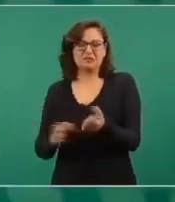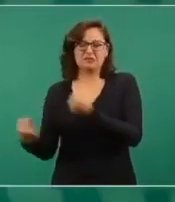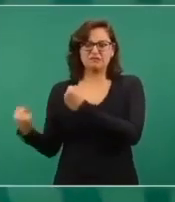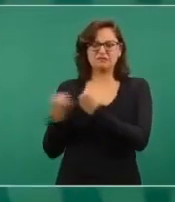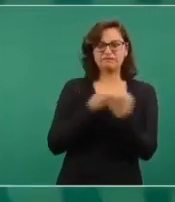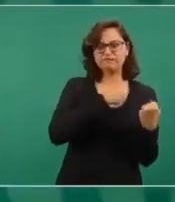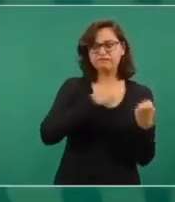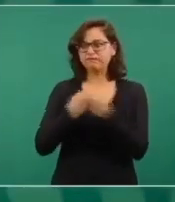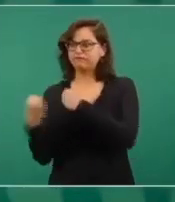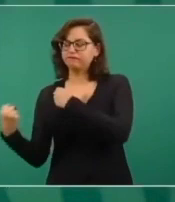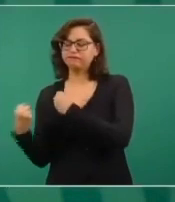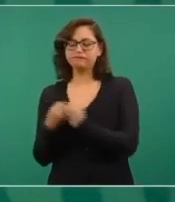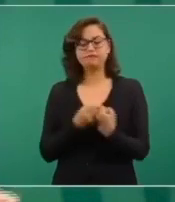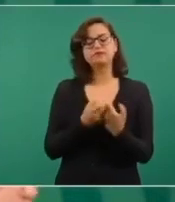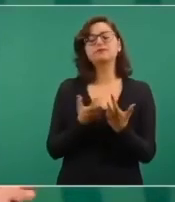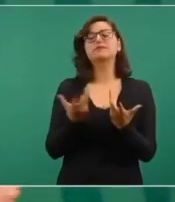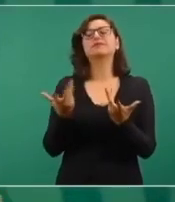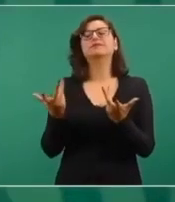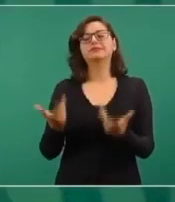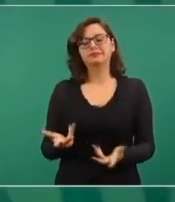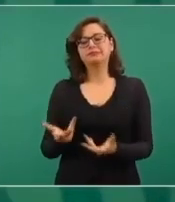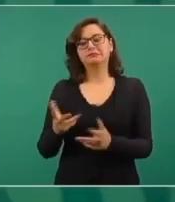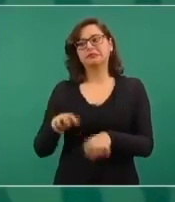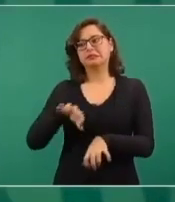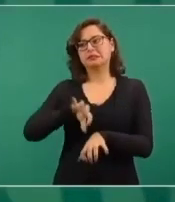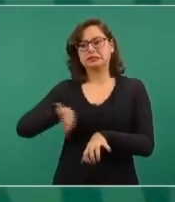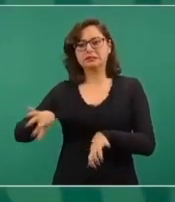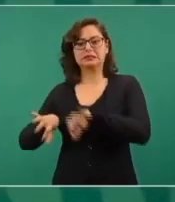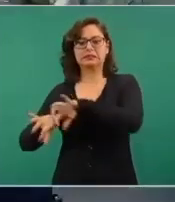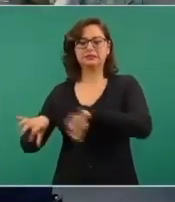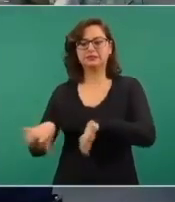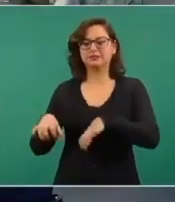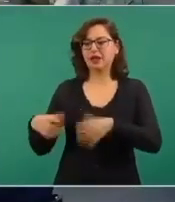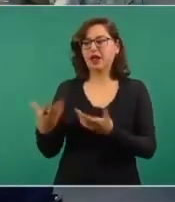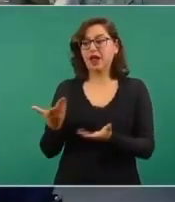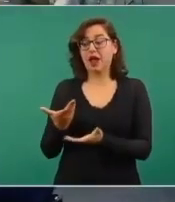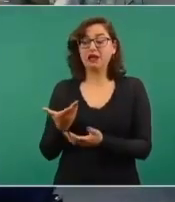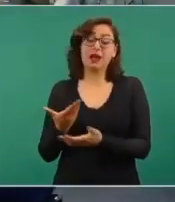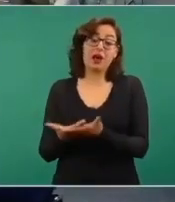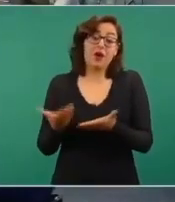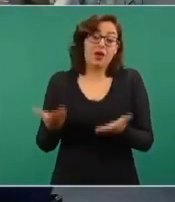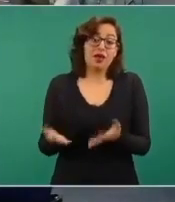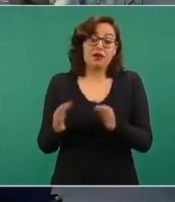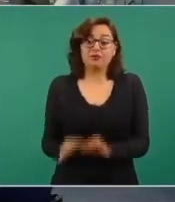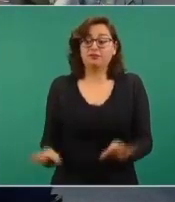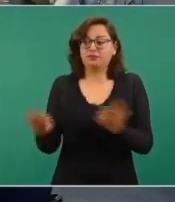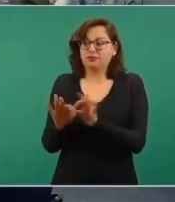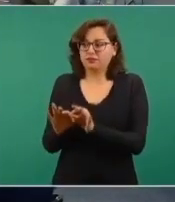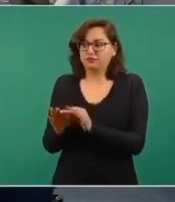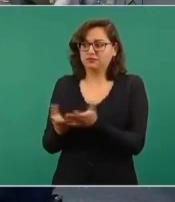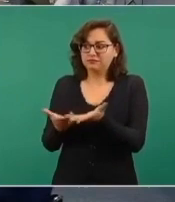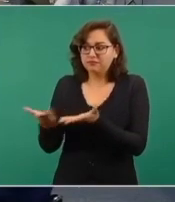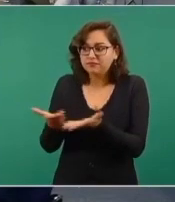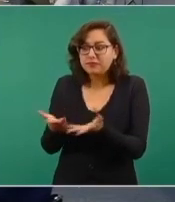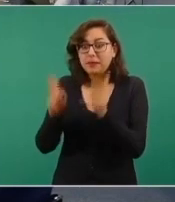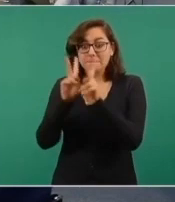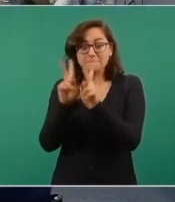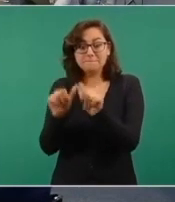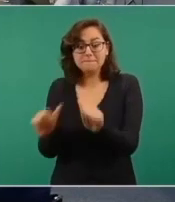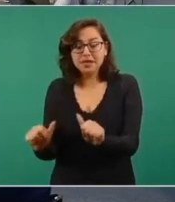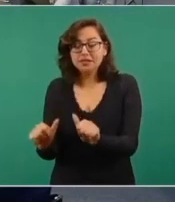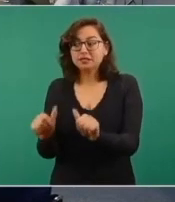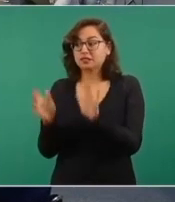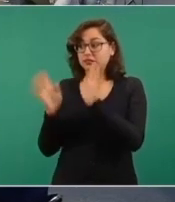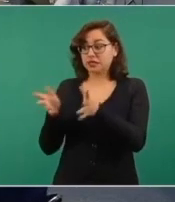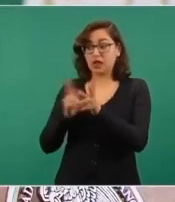distintas organizaciones. Y por eso es importante construir ese proceso de paz, porque el hecho de una intervención de presencia de la Guardia